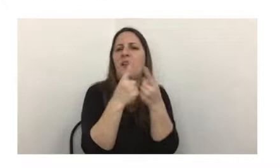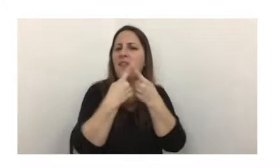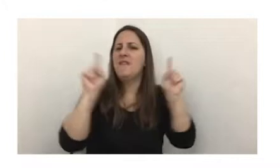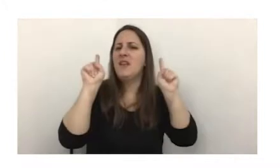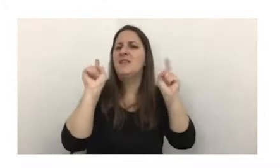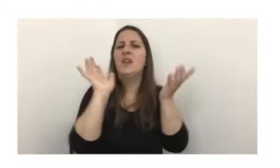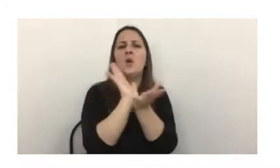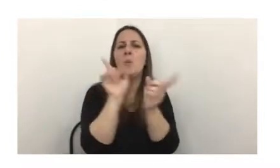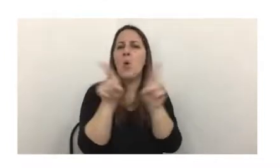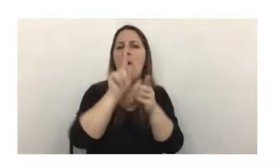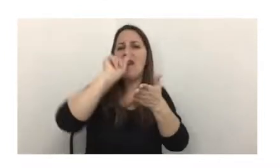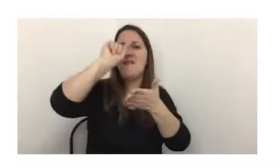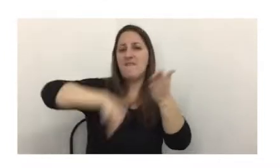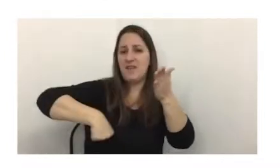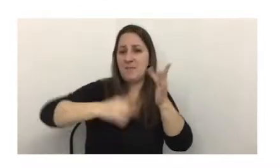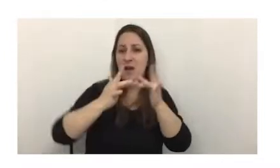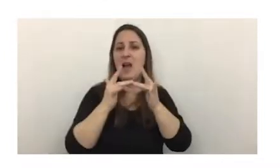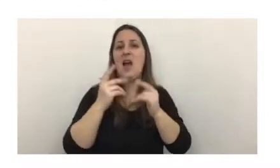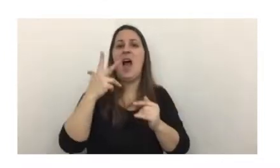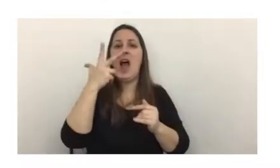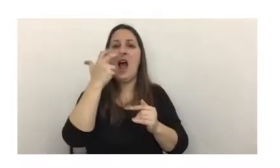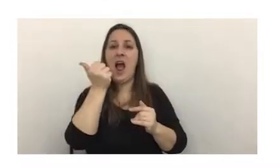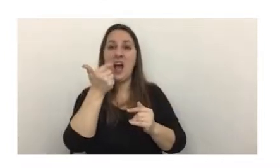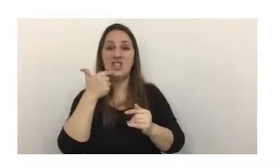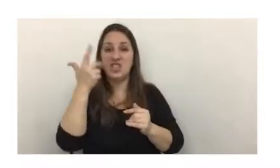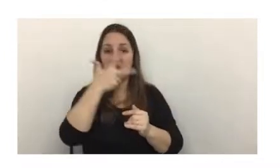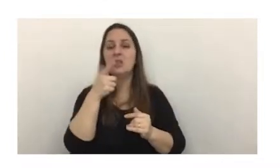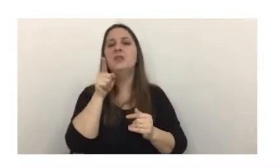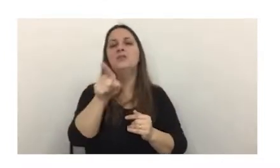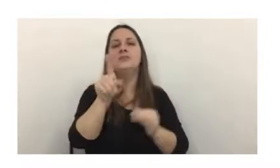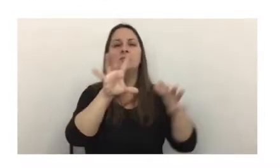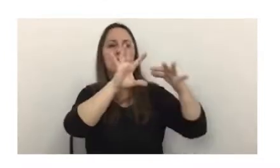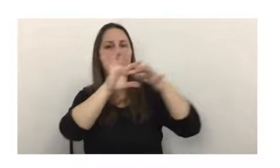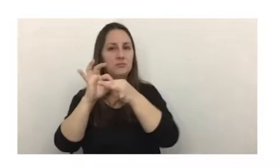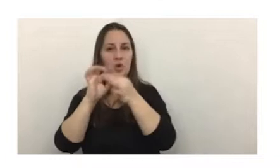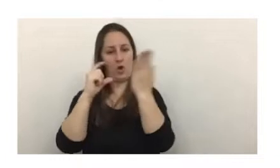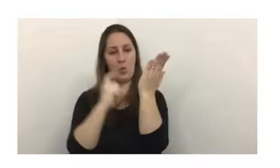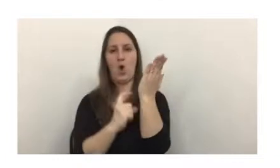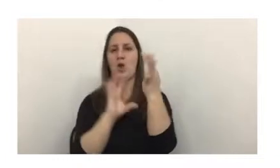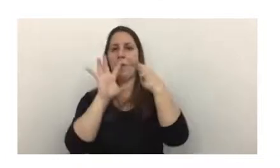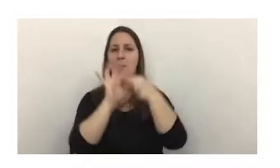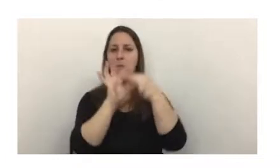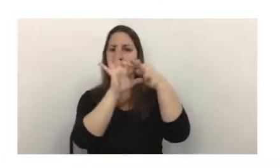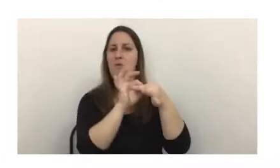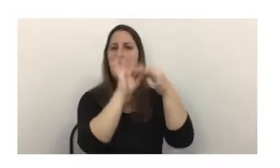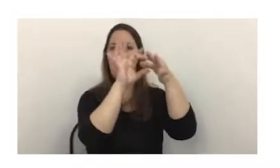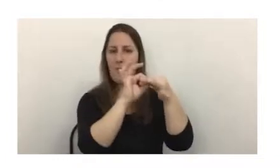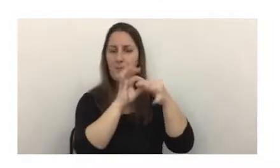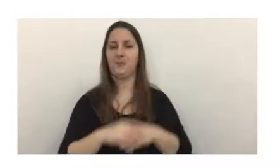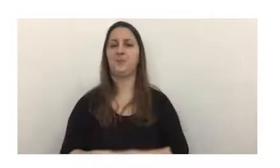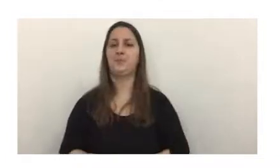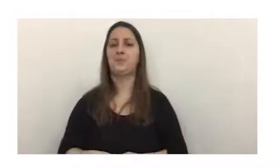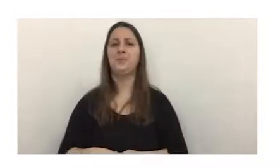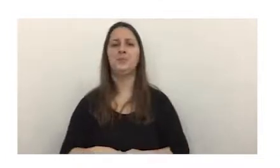firma digital que se denomina hash, que lo hace correlativo con el bloque anterior. ¿Podemos